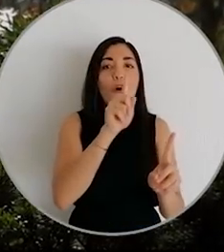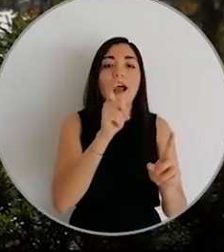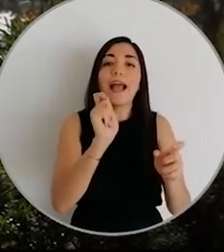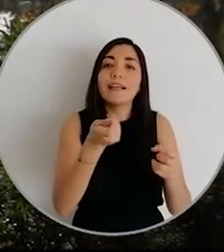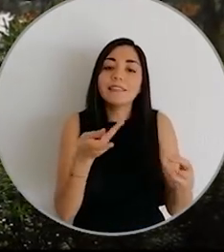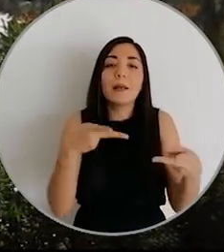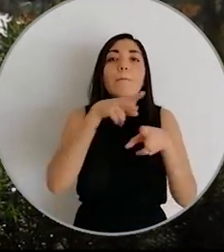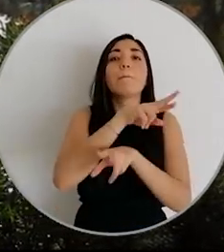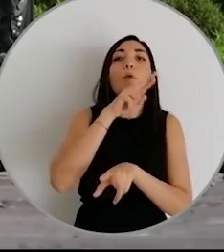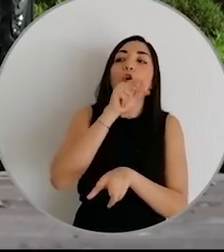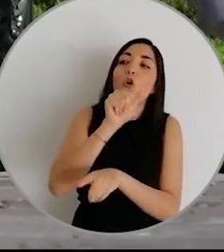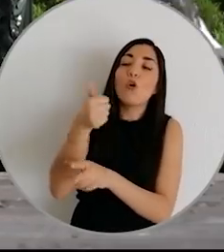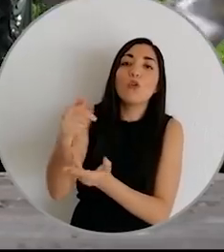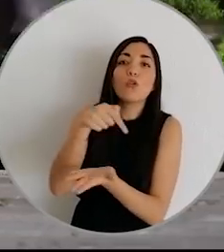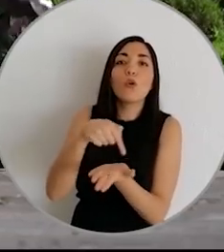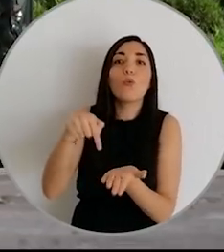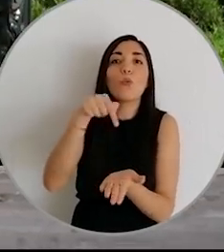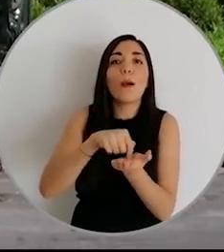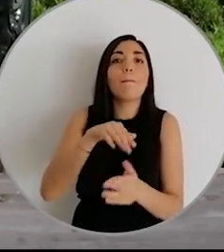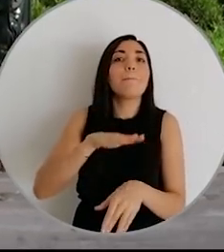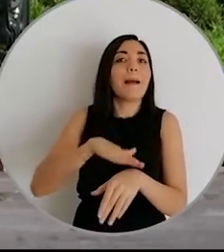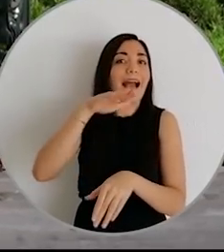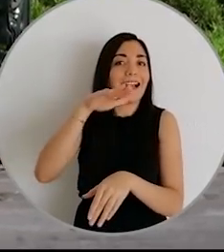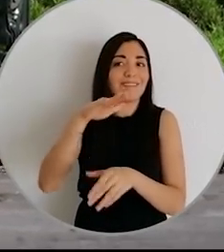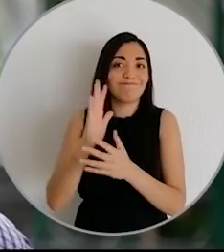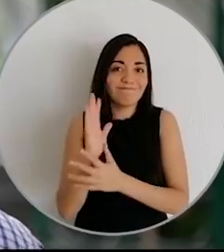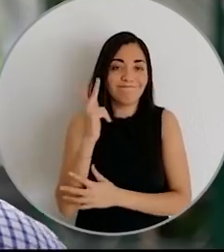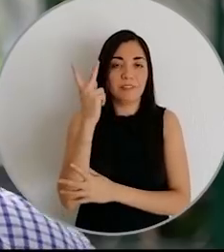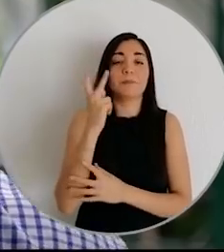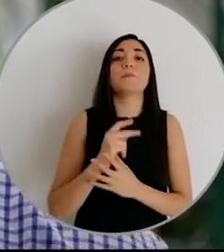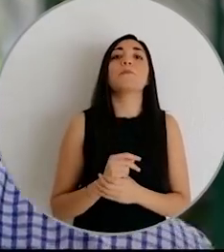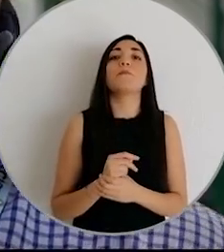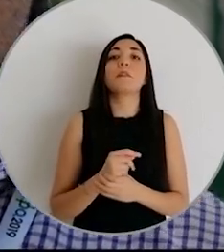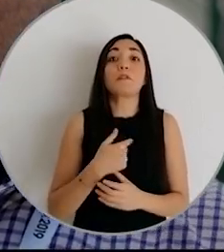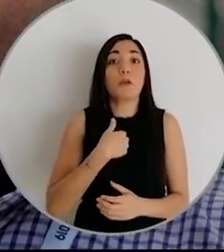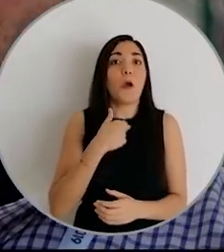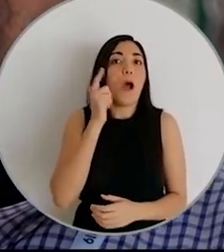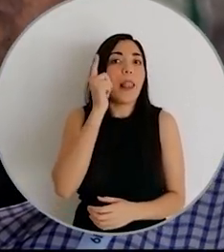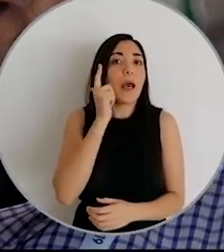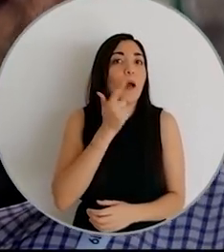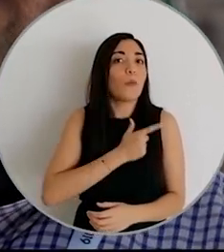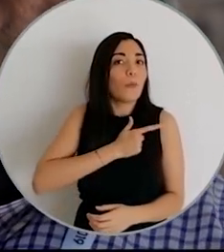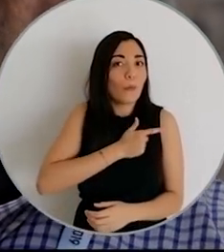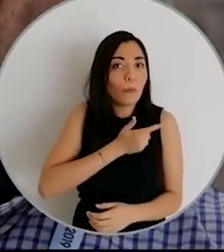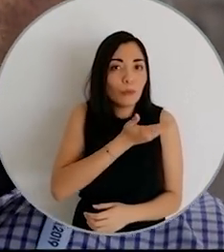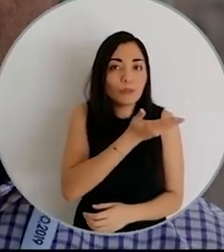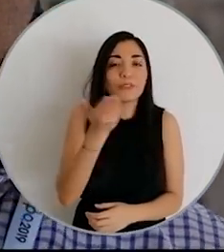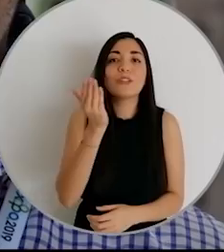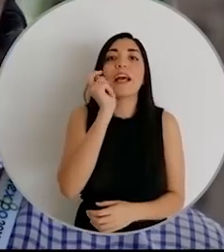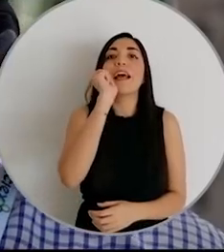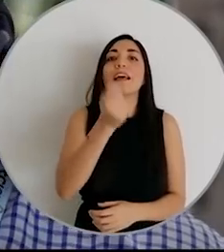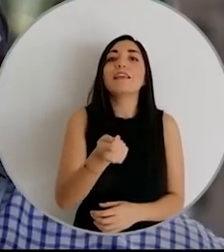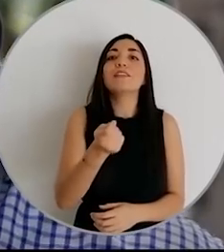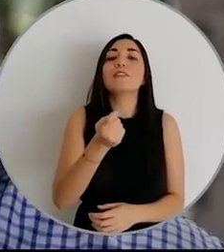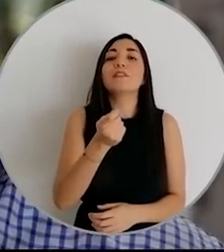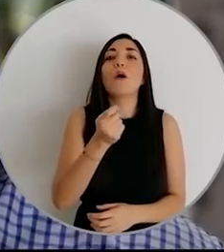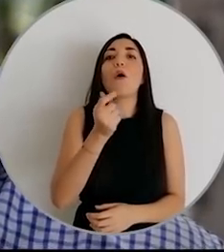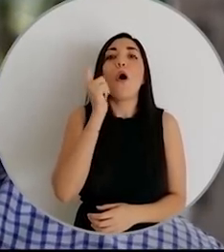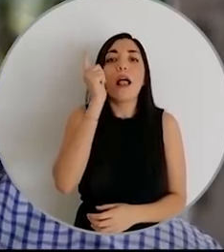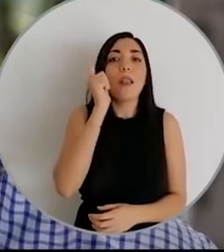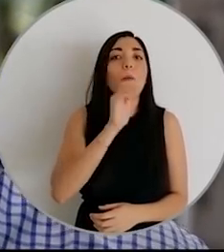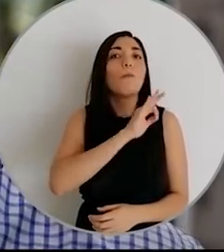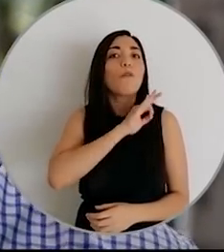algo en mejores condiciones y que aportará más. Yo espero que les guste, espero que sea un tema de